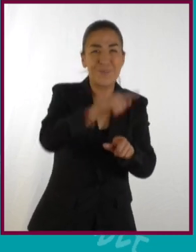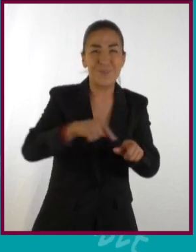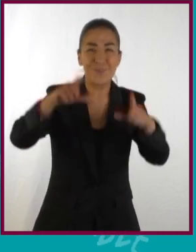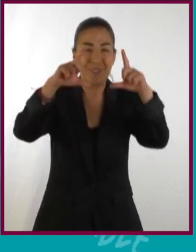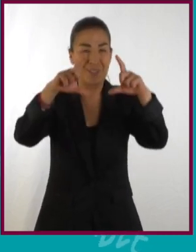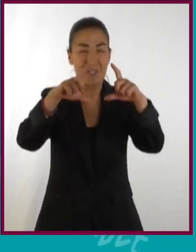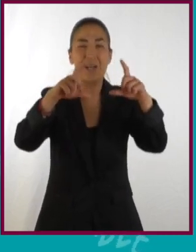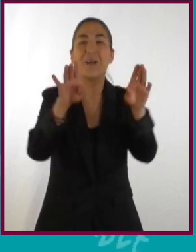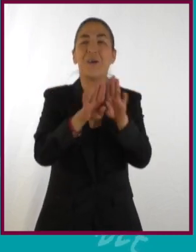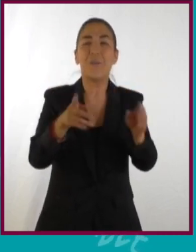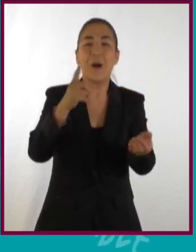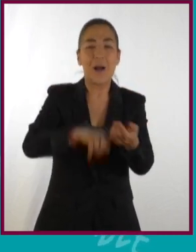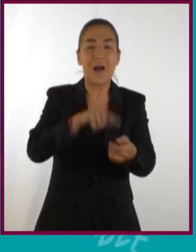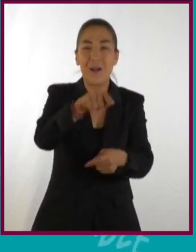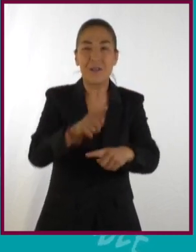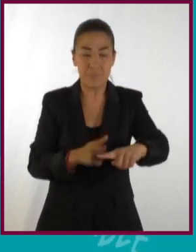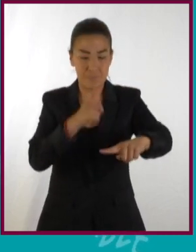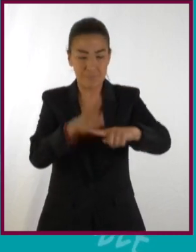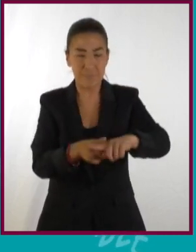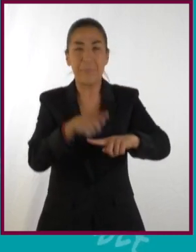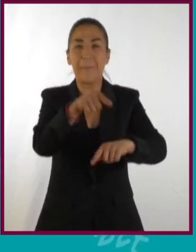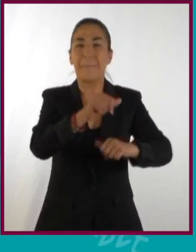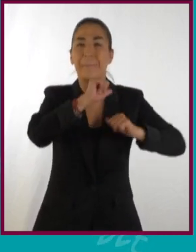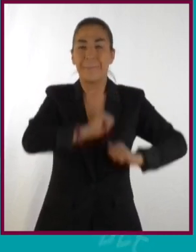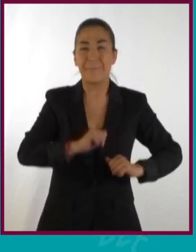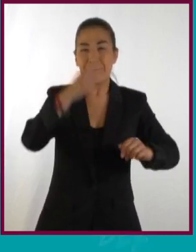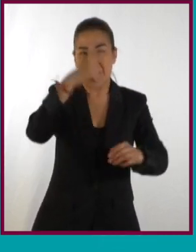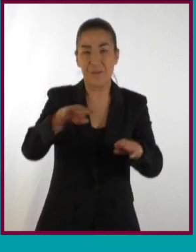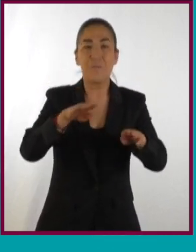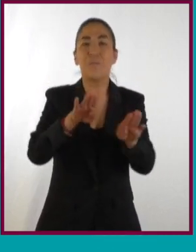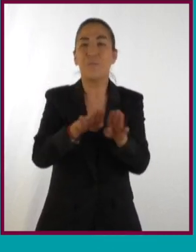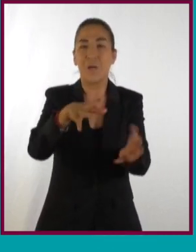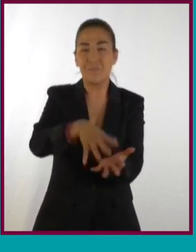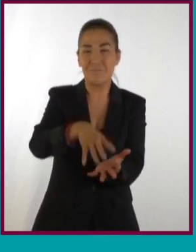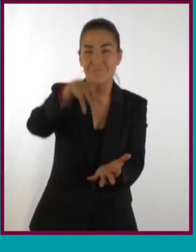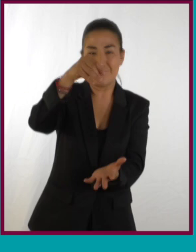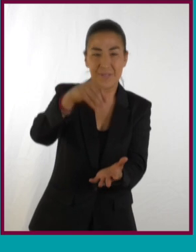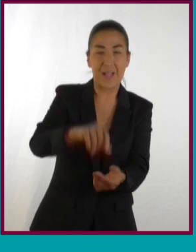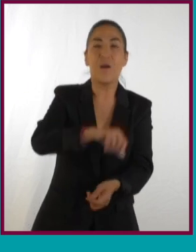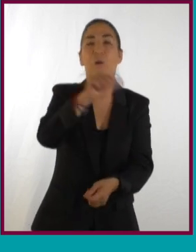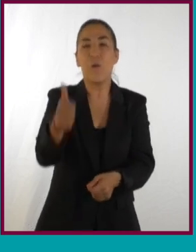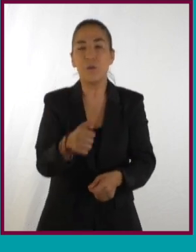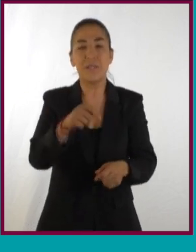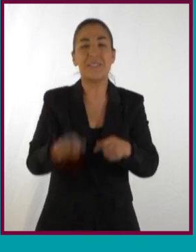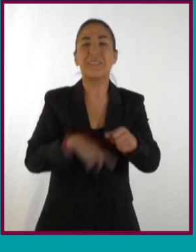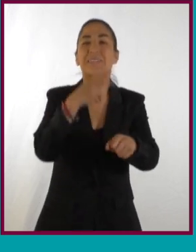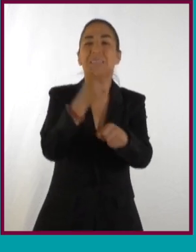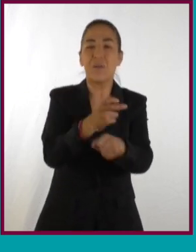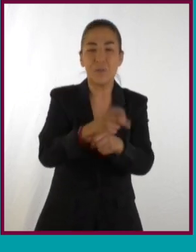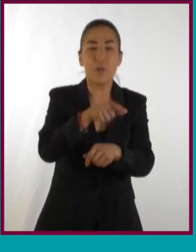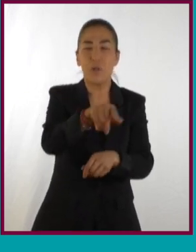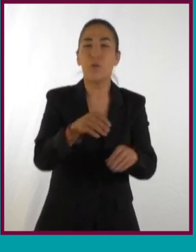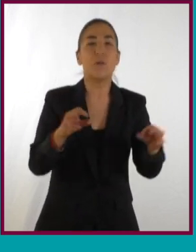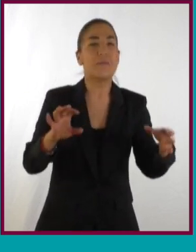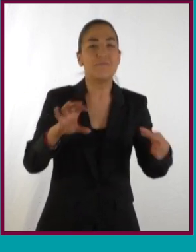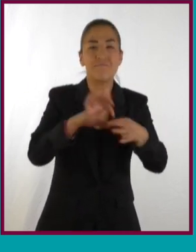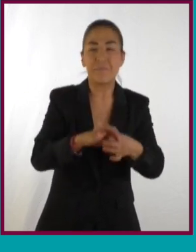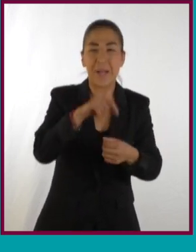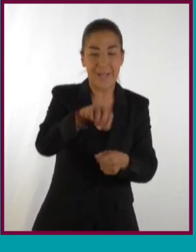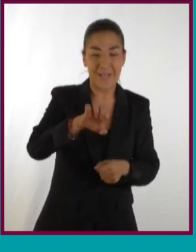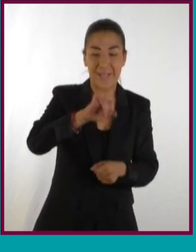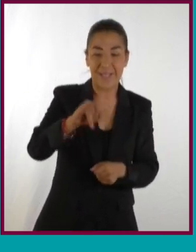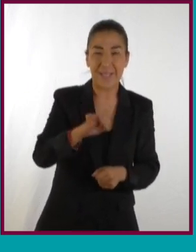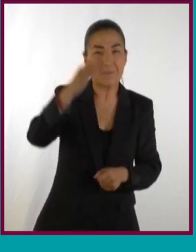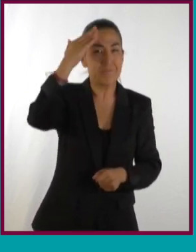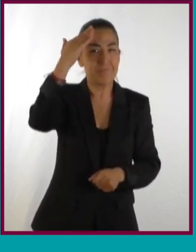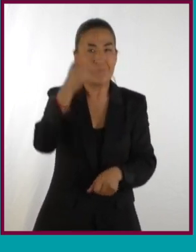podemos reconocer el eje principal, que es el que pasa por los focos y es uno de sus ejes de simetría. También está el eje secundario, que